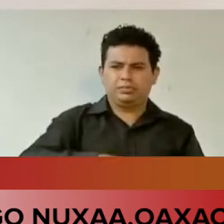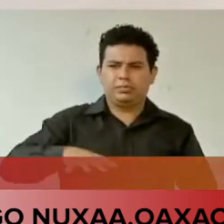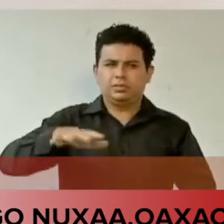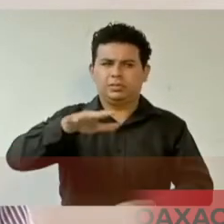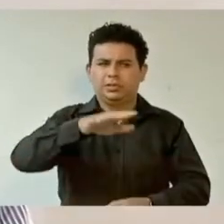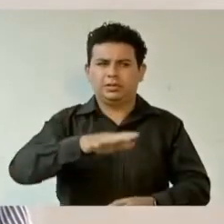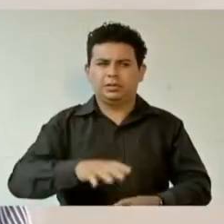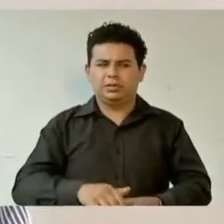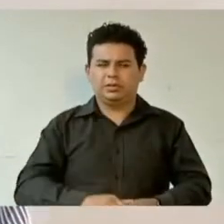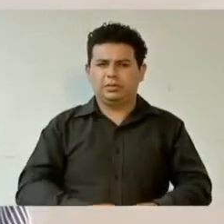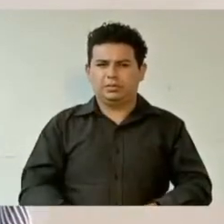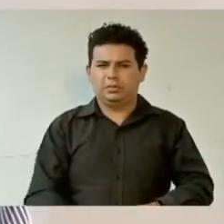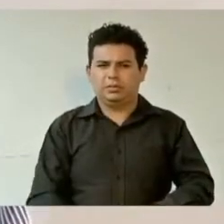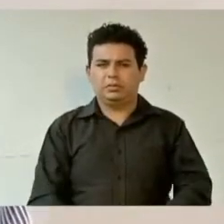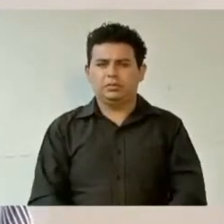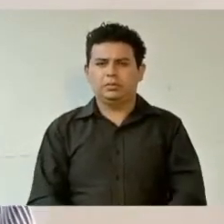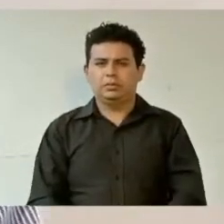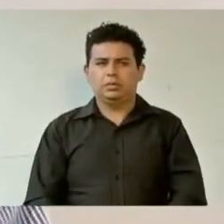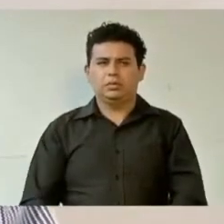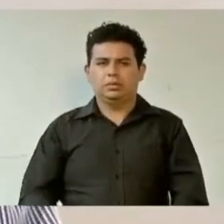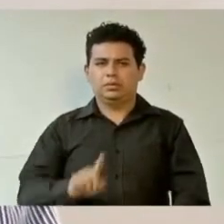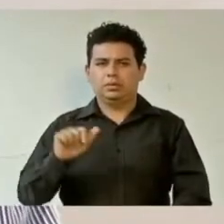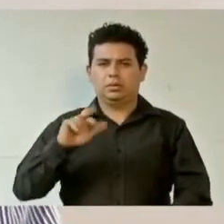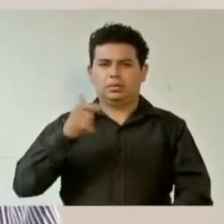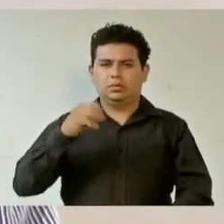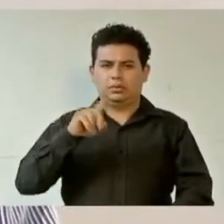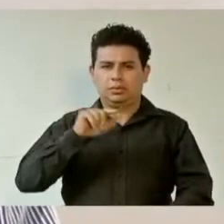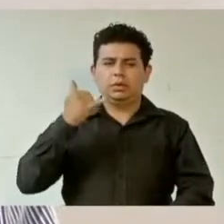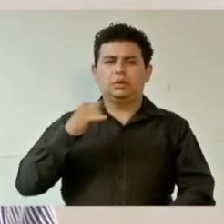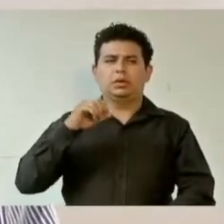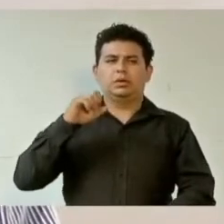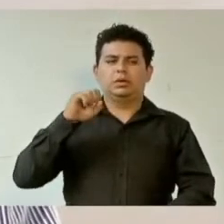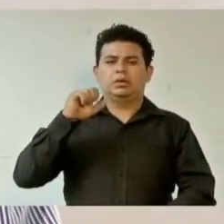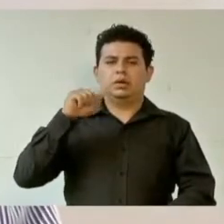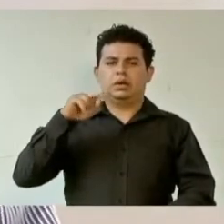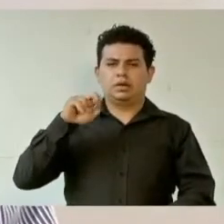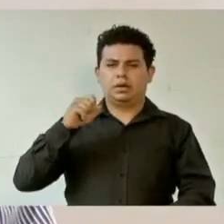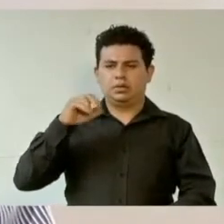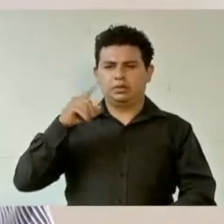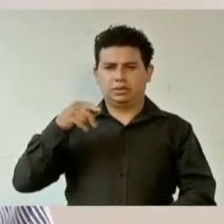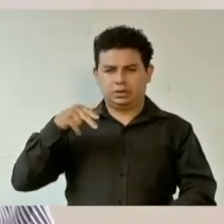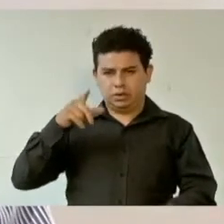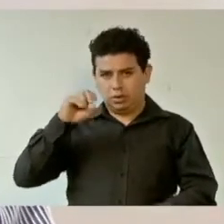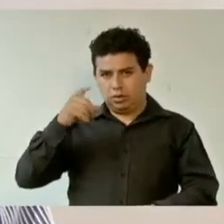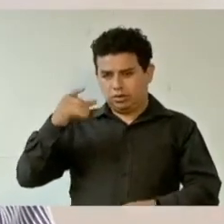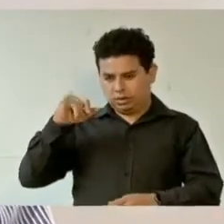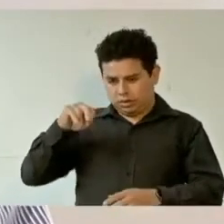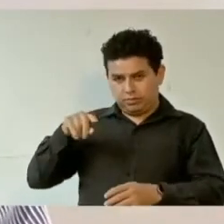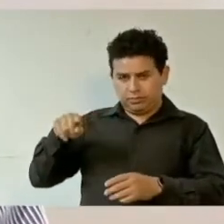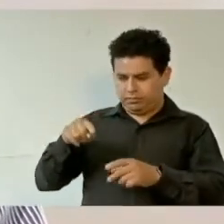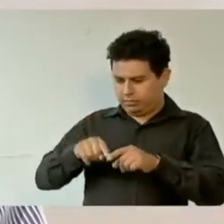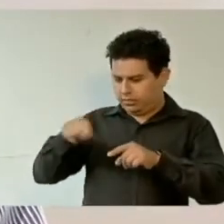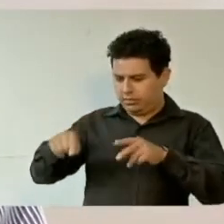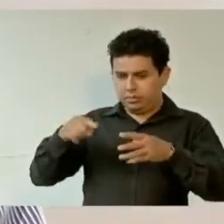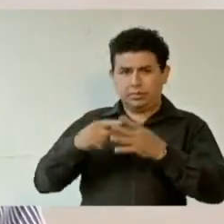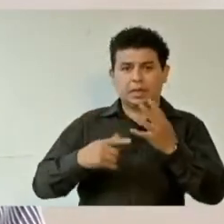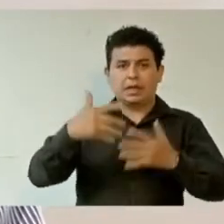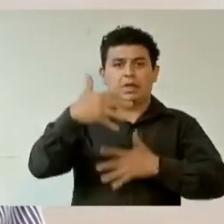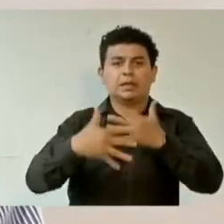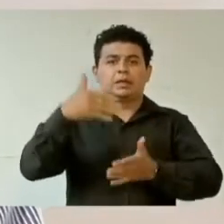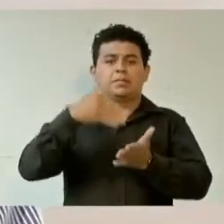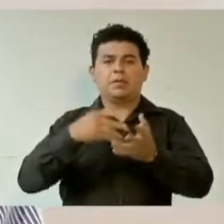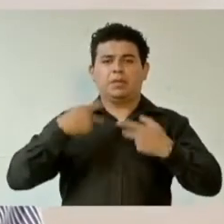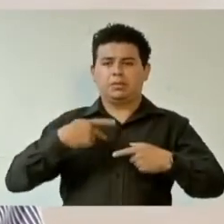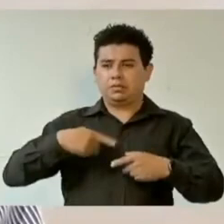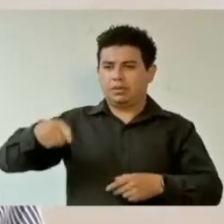Tamazola, Santa Inés de Zaragoza y San Andrés Nuxiño. Es decir, a más de 15 mil